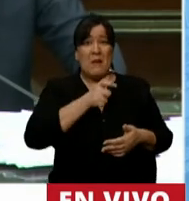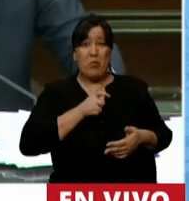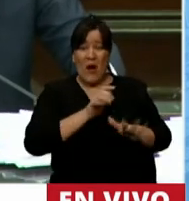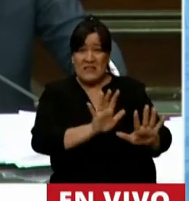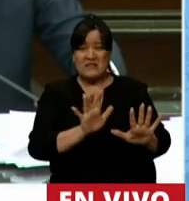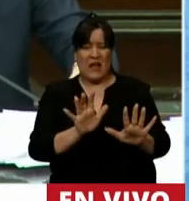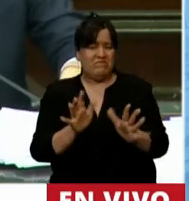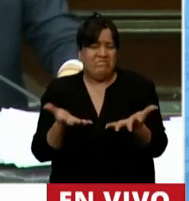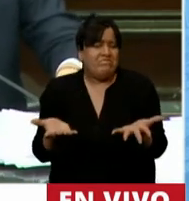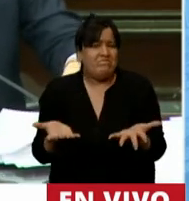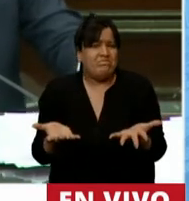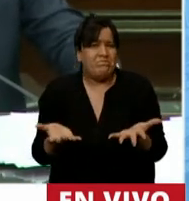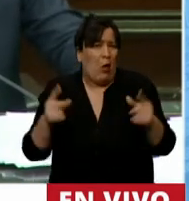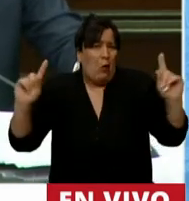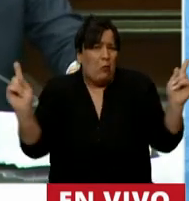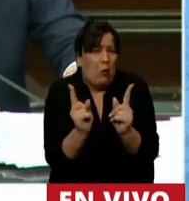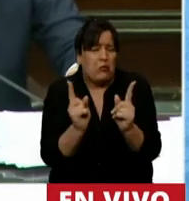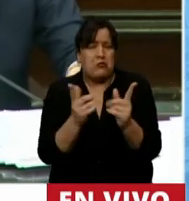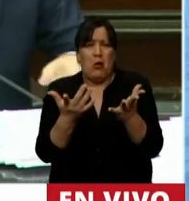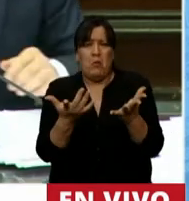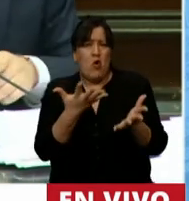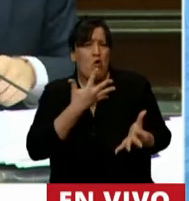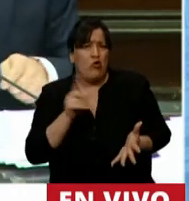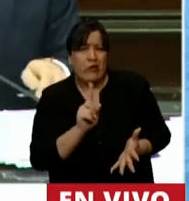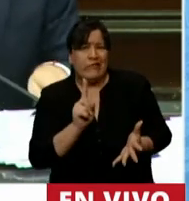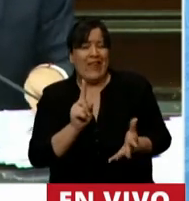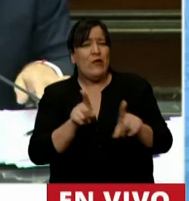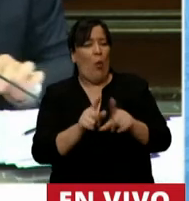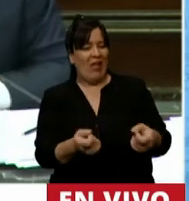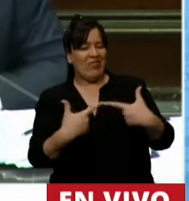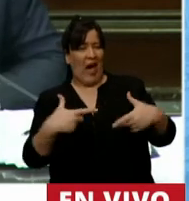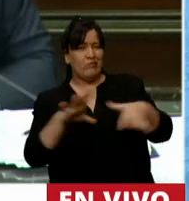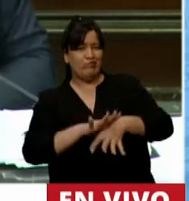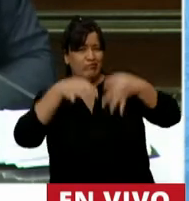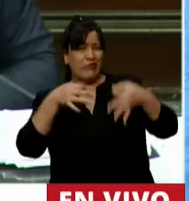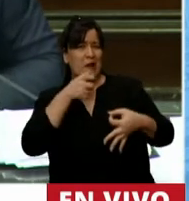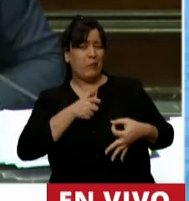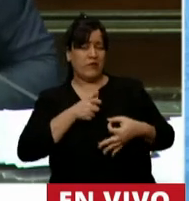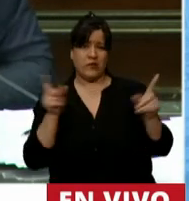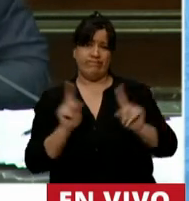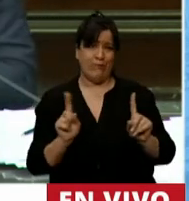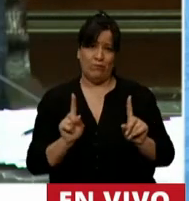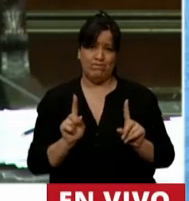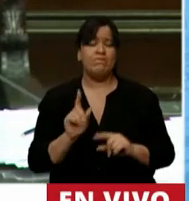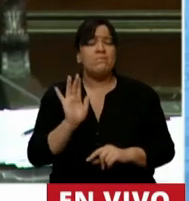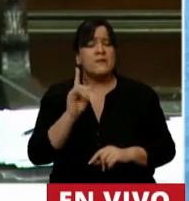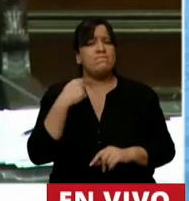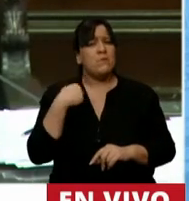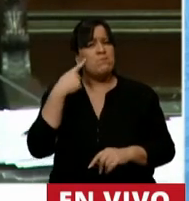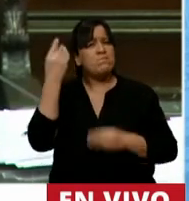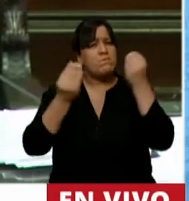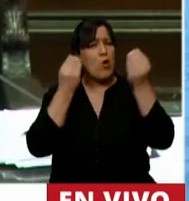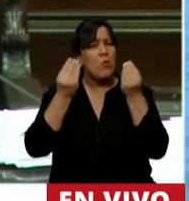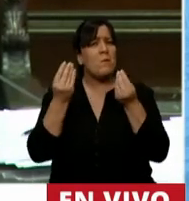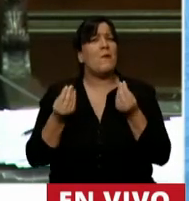ambivalente, ambigua e insatisfactoria. Y me preocupa porque da la impresión que el